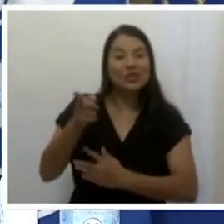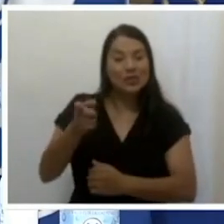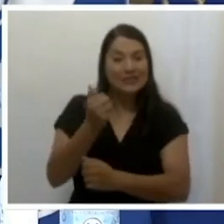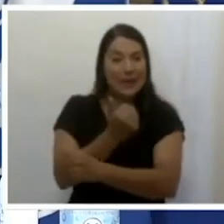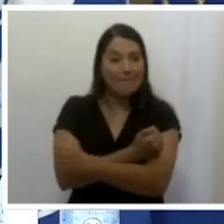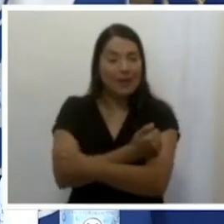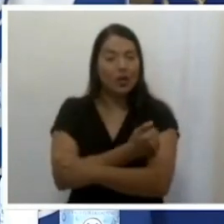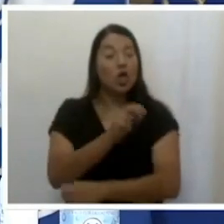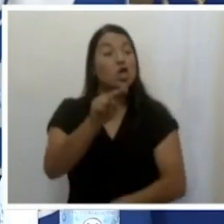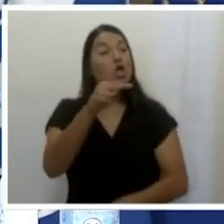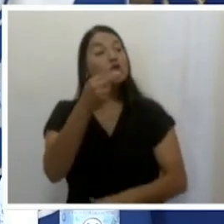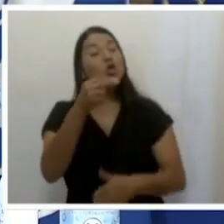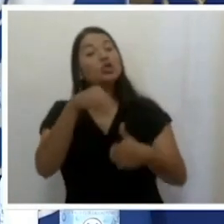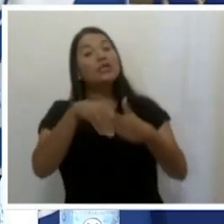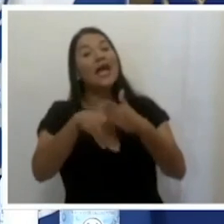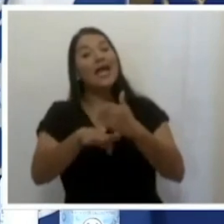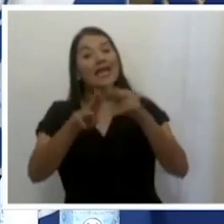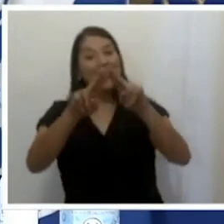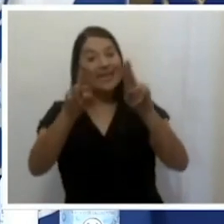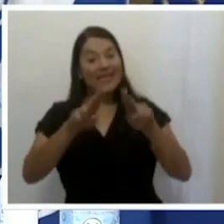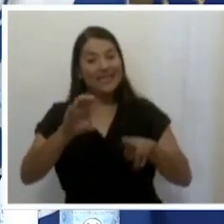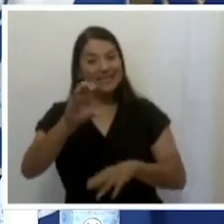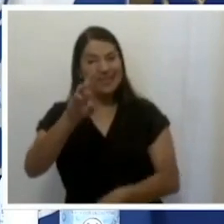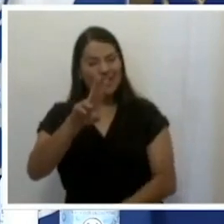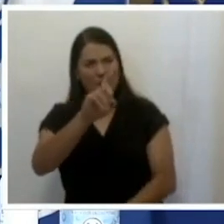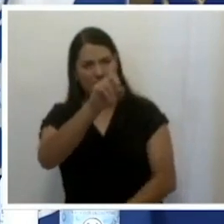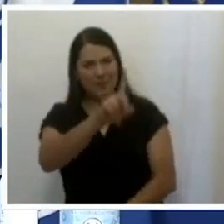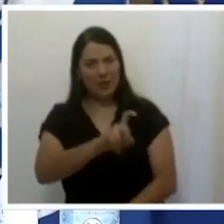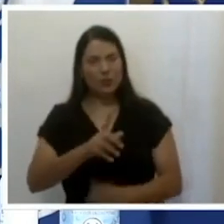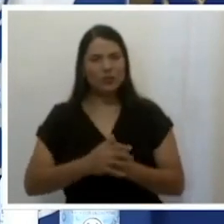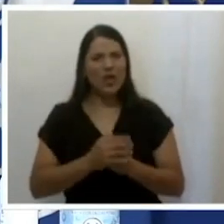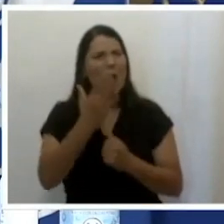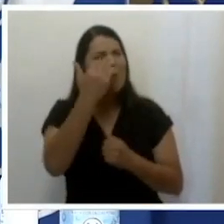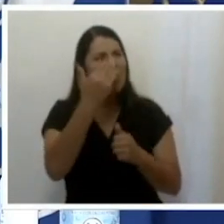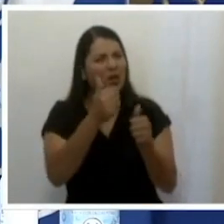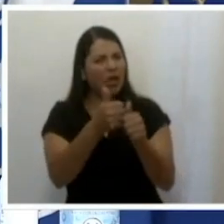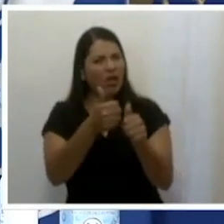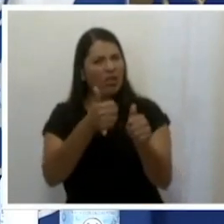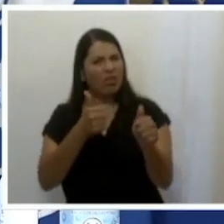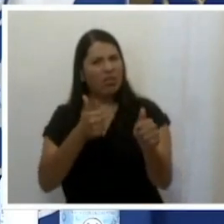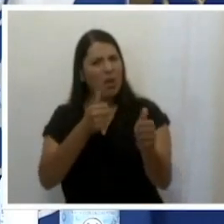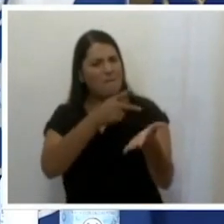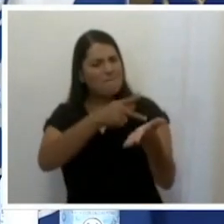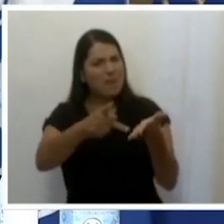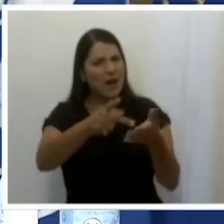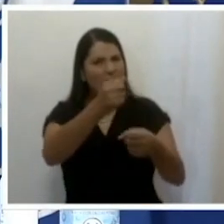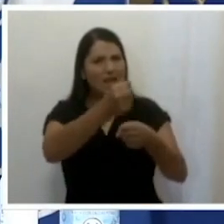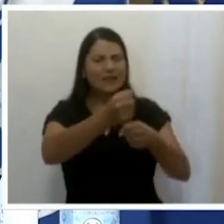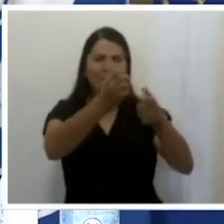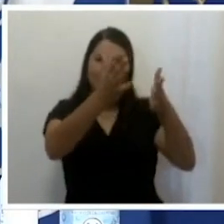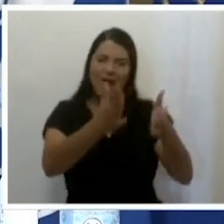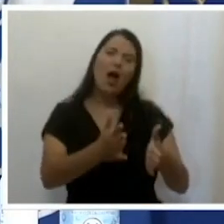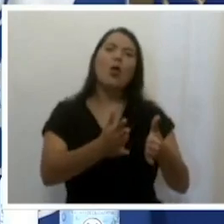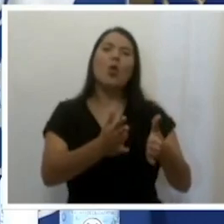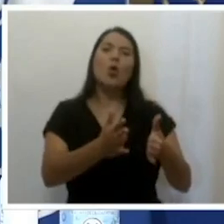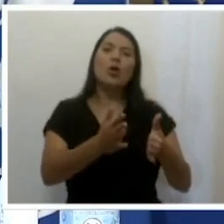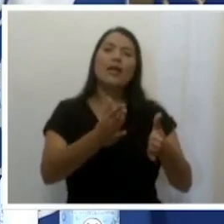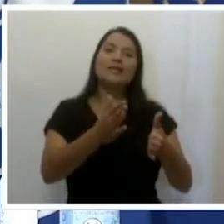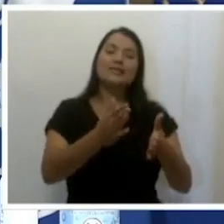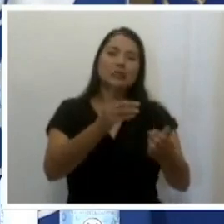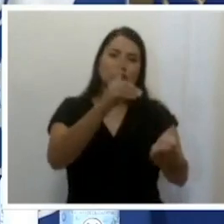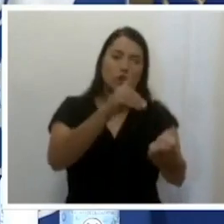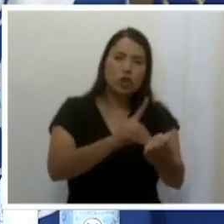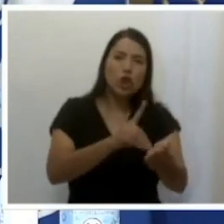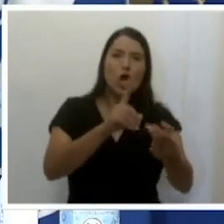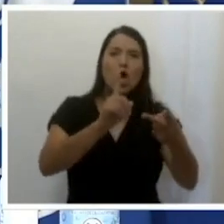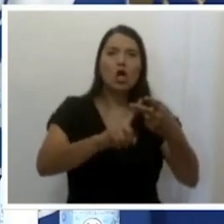Noticias en línea CR consulta. ¿A qué se debe el retraso de pago a personal médico, de redes, enfermería, entre otros,